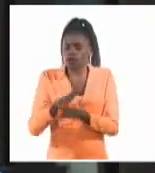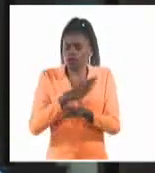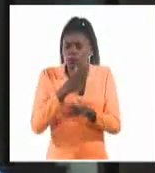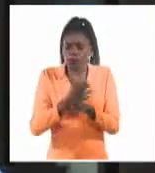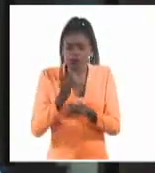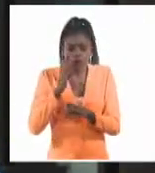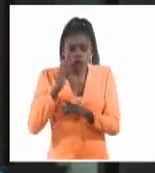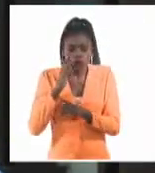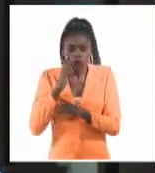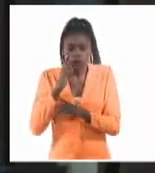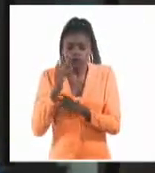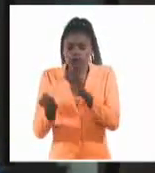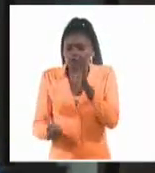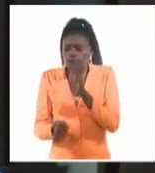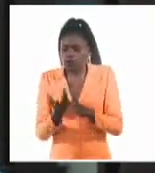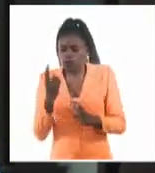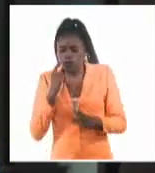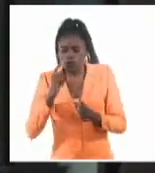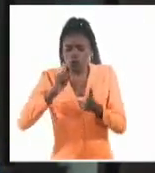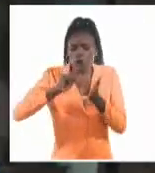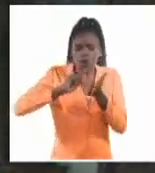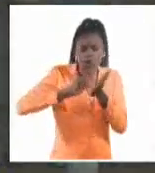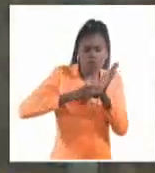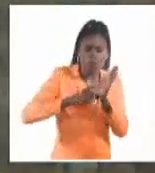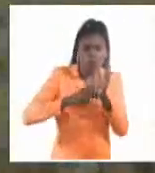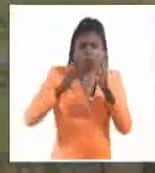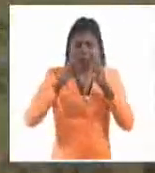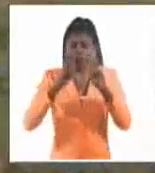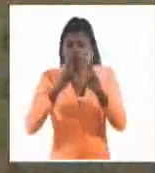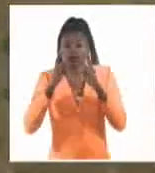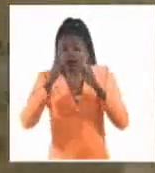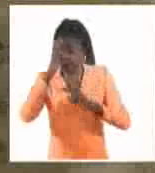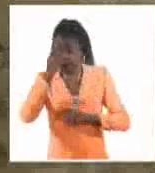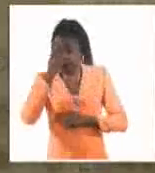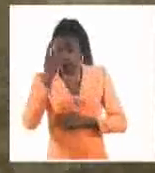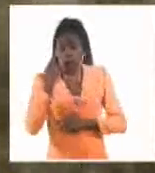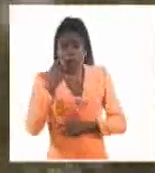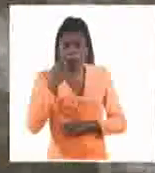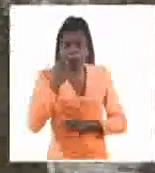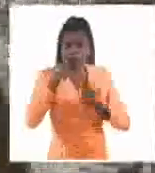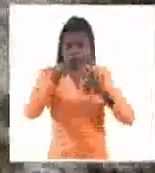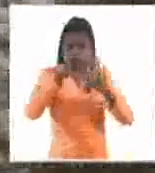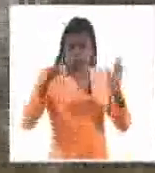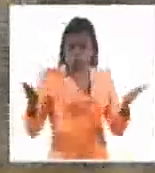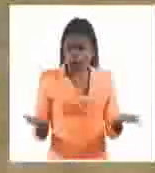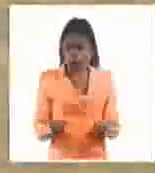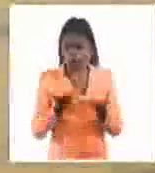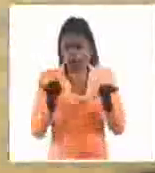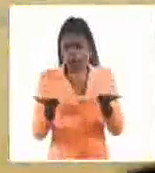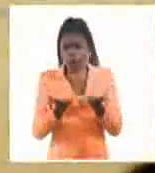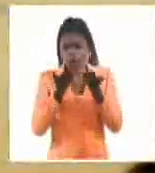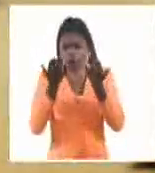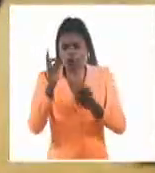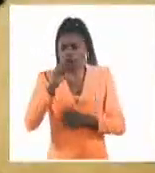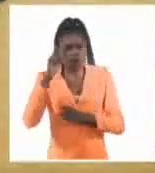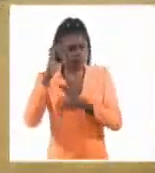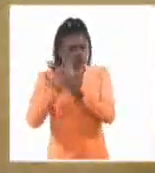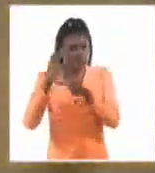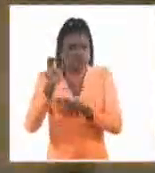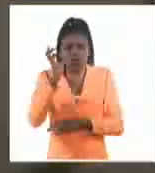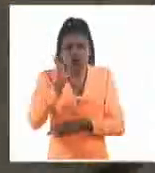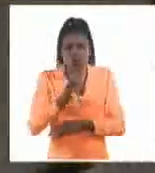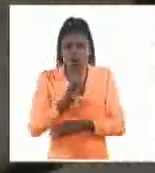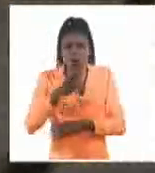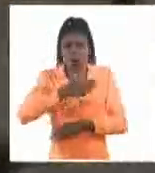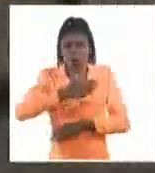digo yo, una serie de afirmaciones y de vivencia del Che, que nos dan la medida del desarrollo, no de la inteligencia, sino también de la